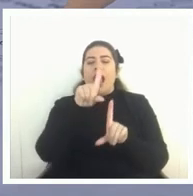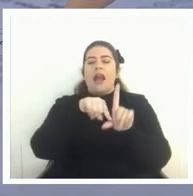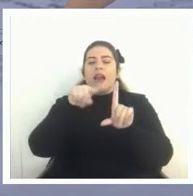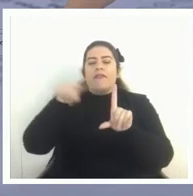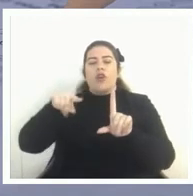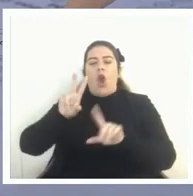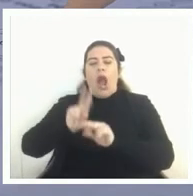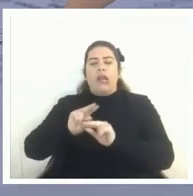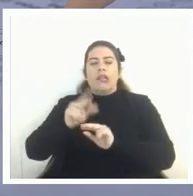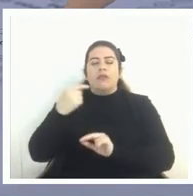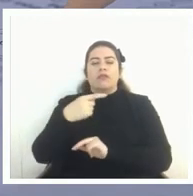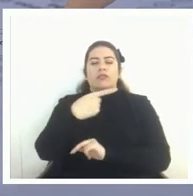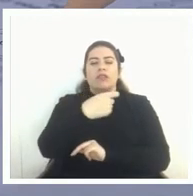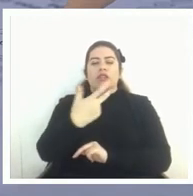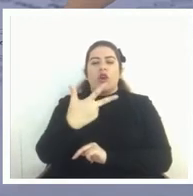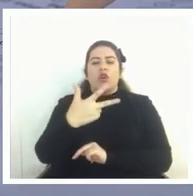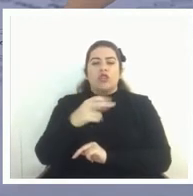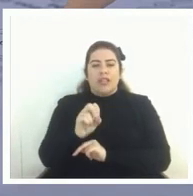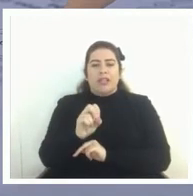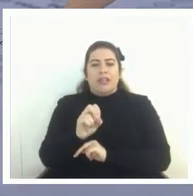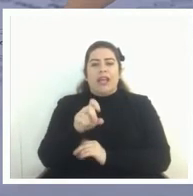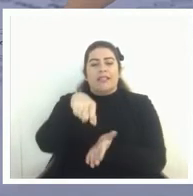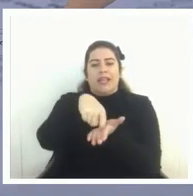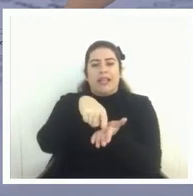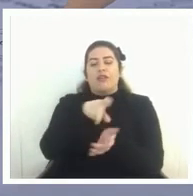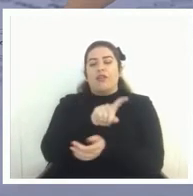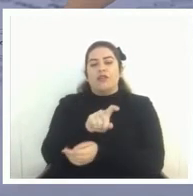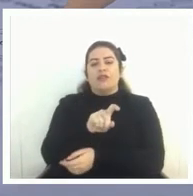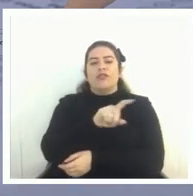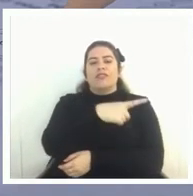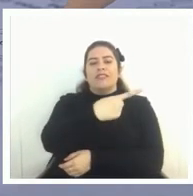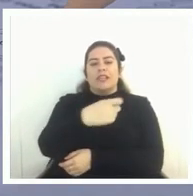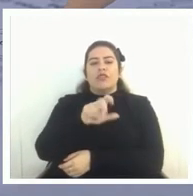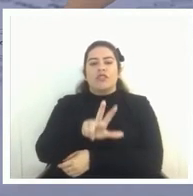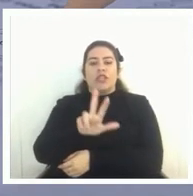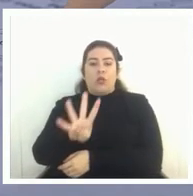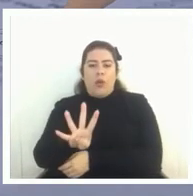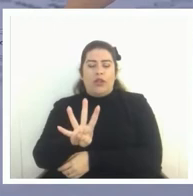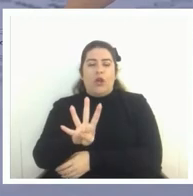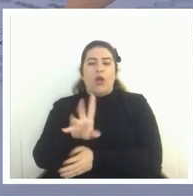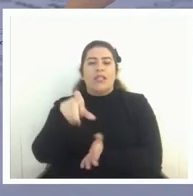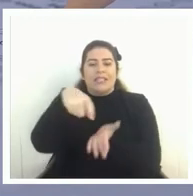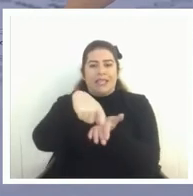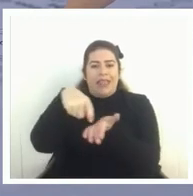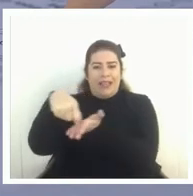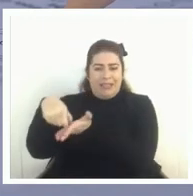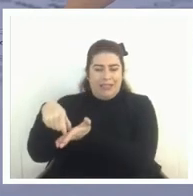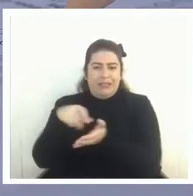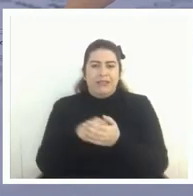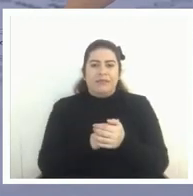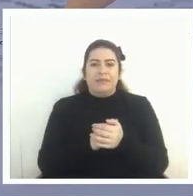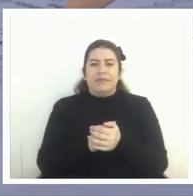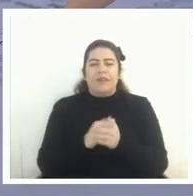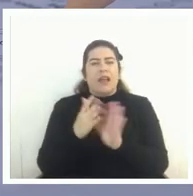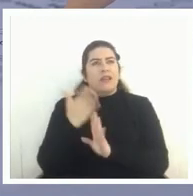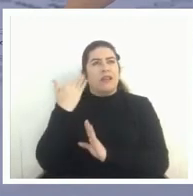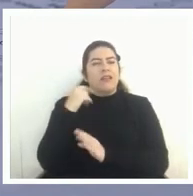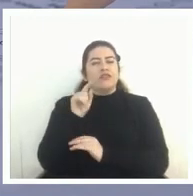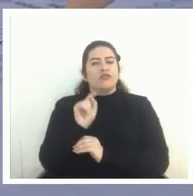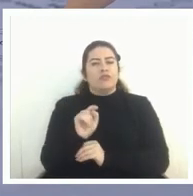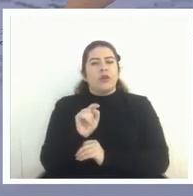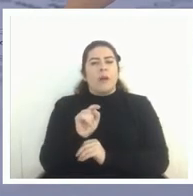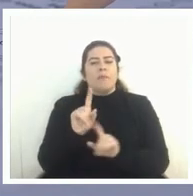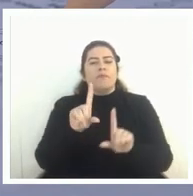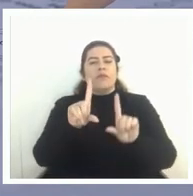180 sedes no hoy día son 184 sedes y en ese tiempo eran menos de